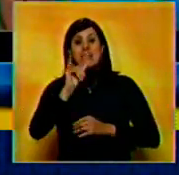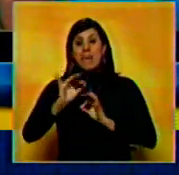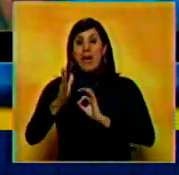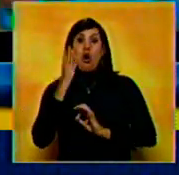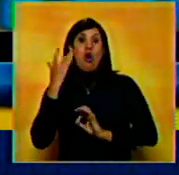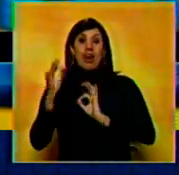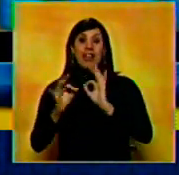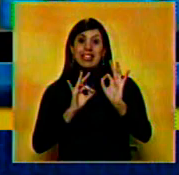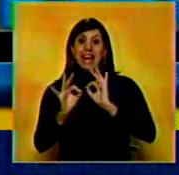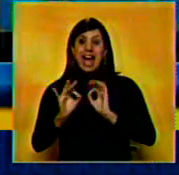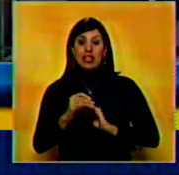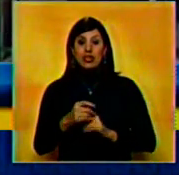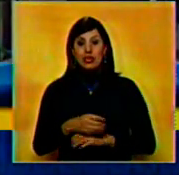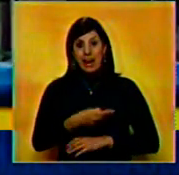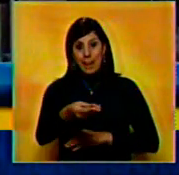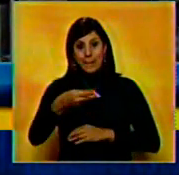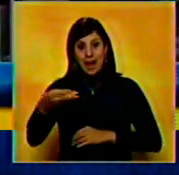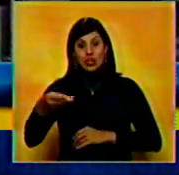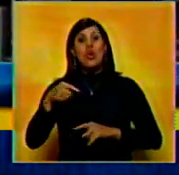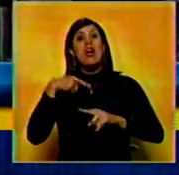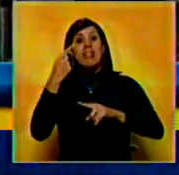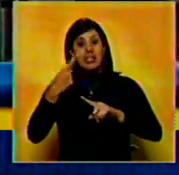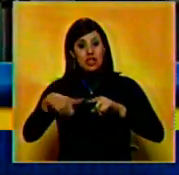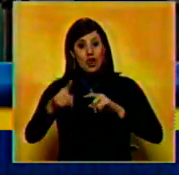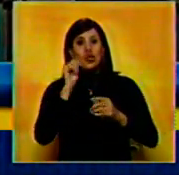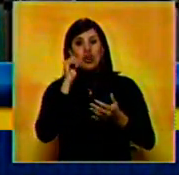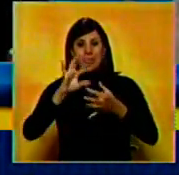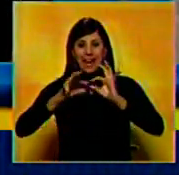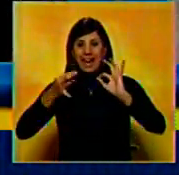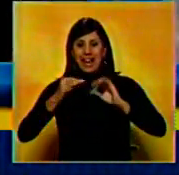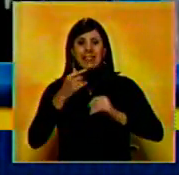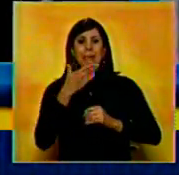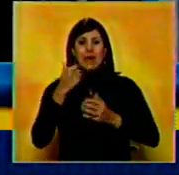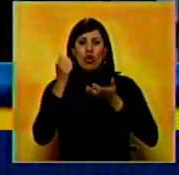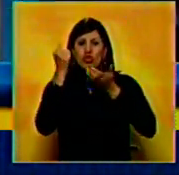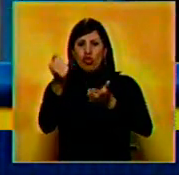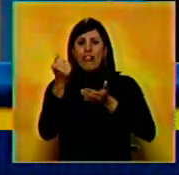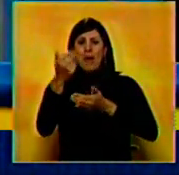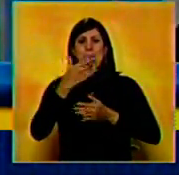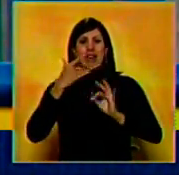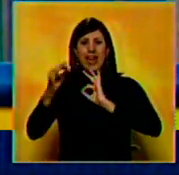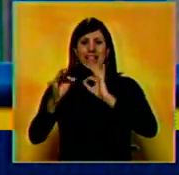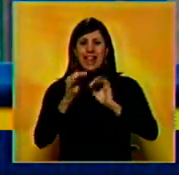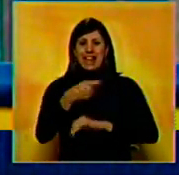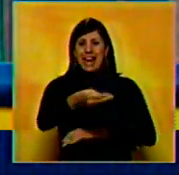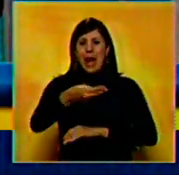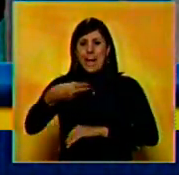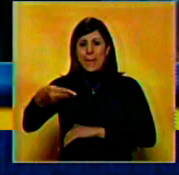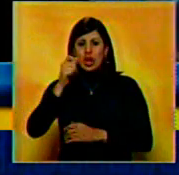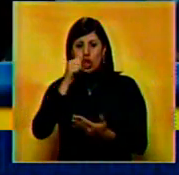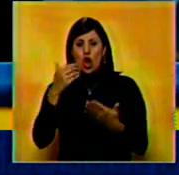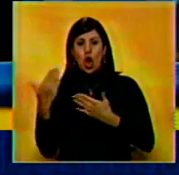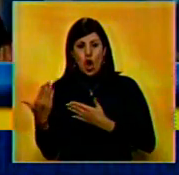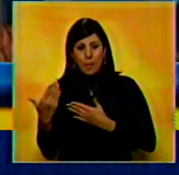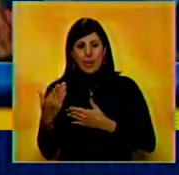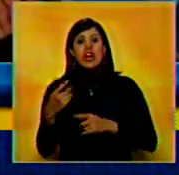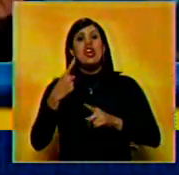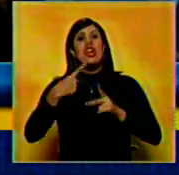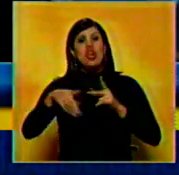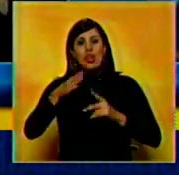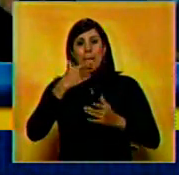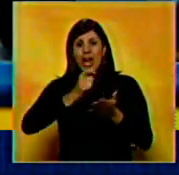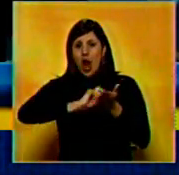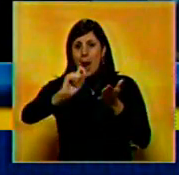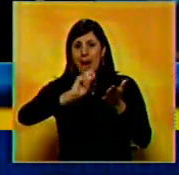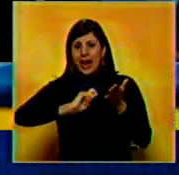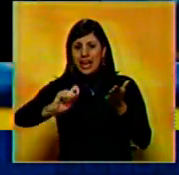Mejor Actriz de Reparto. De Django desencadenado obtuvo los trofeos de Mejor Actor de Reparto para Christopher Walsh y Mejor